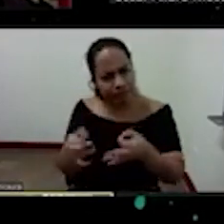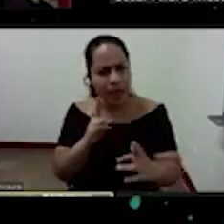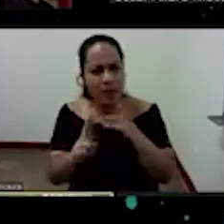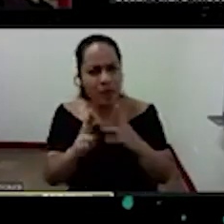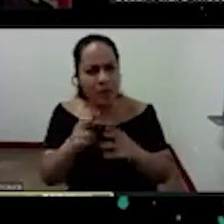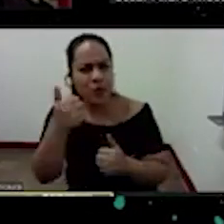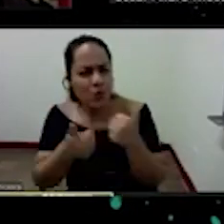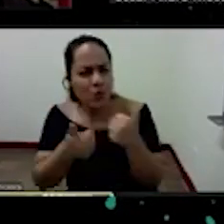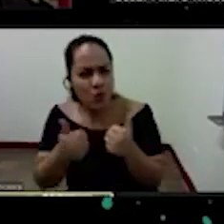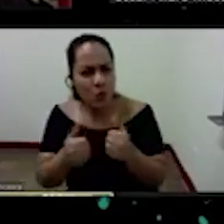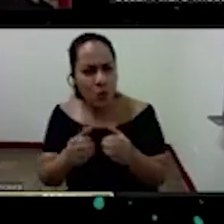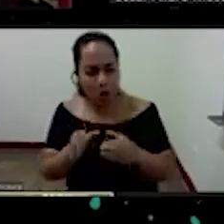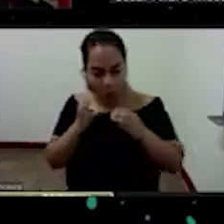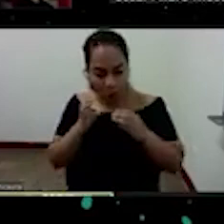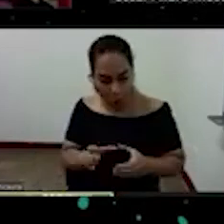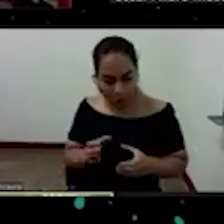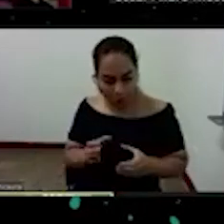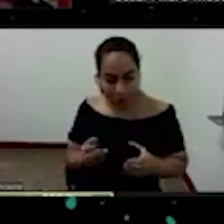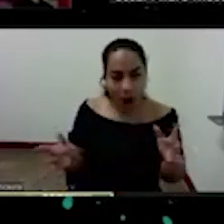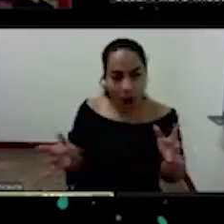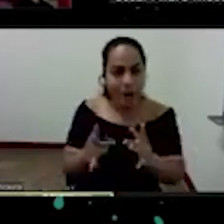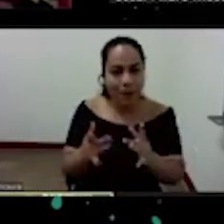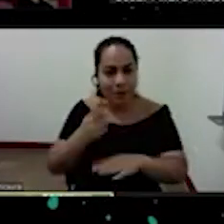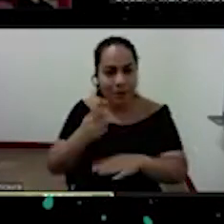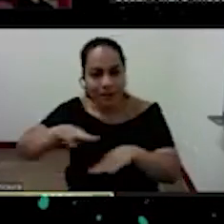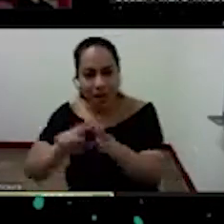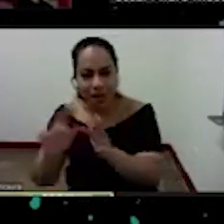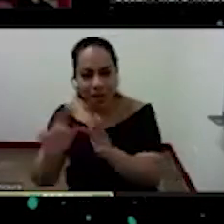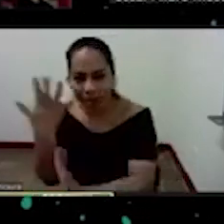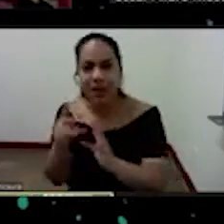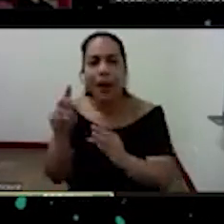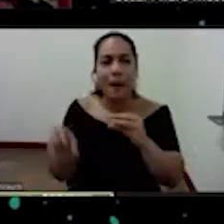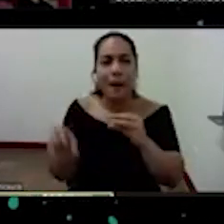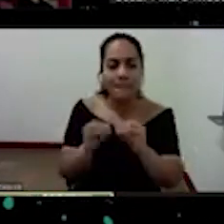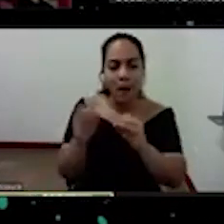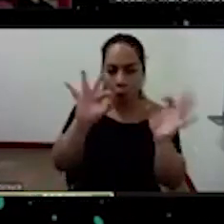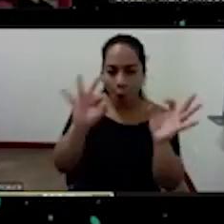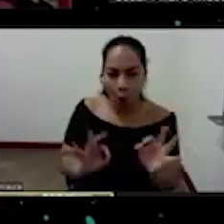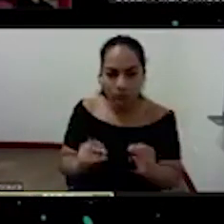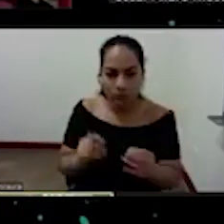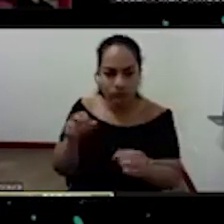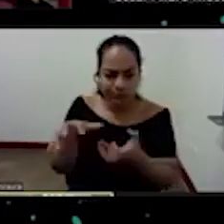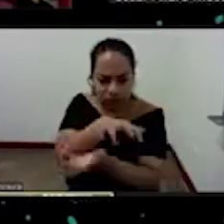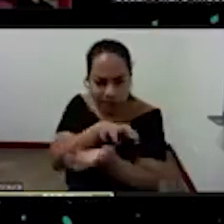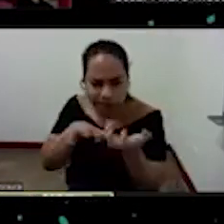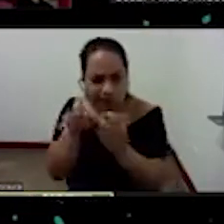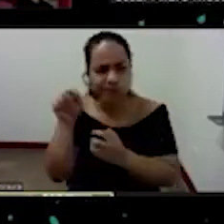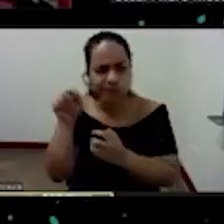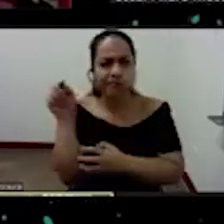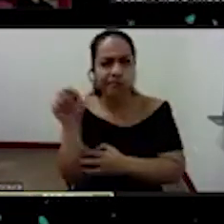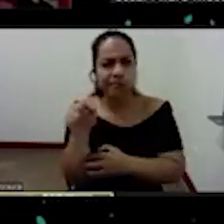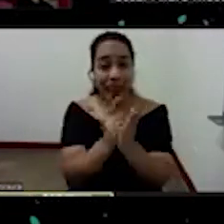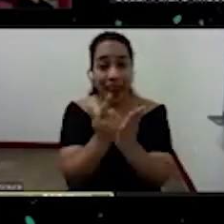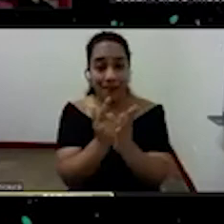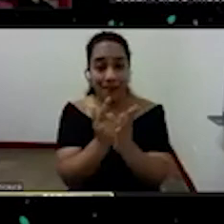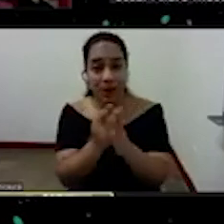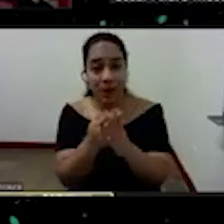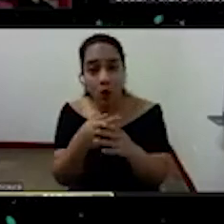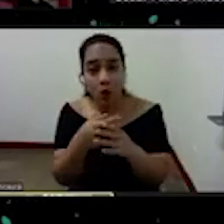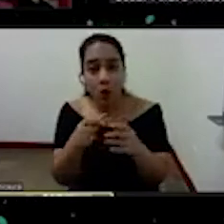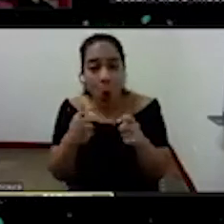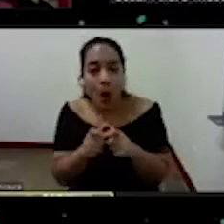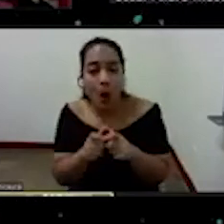organismo y la naturaleza de la organización otra de los cabos en el libro micropolítica